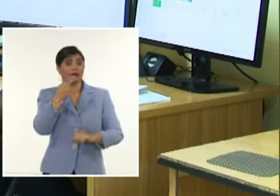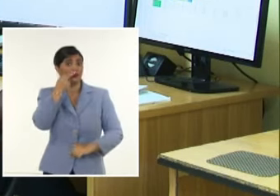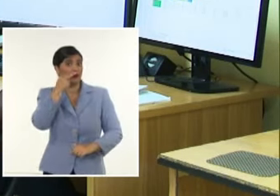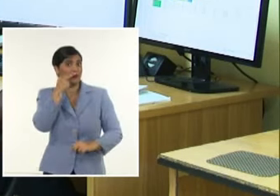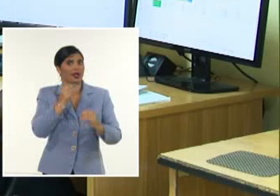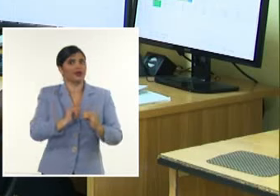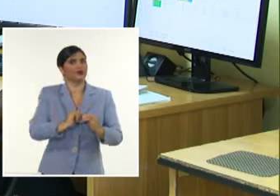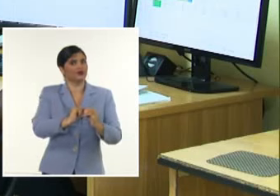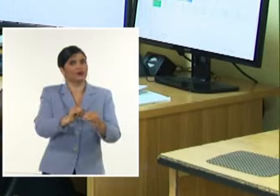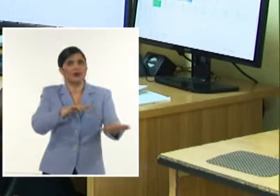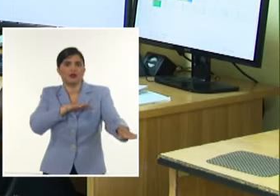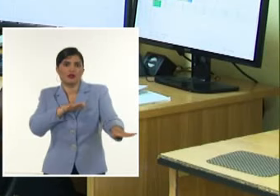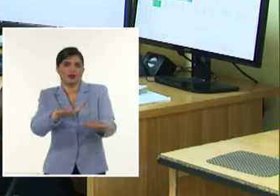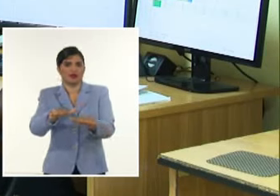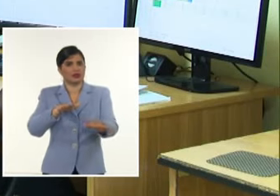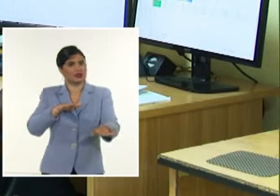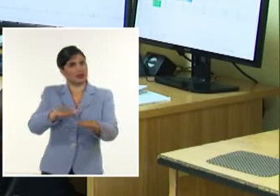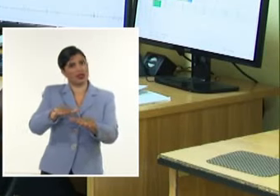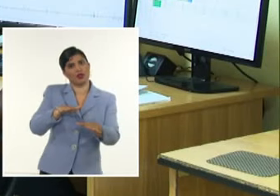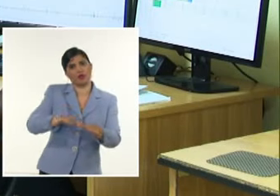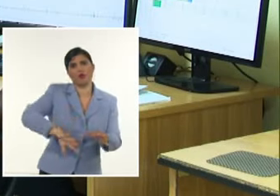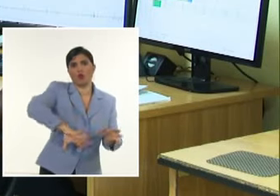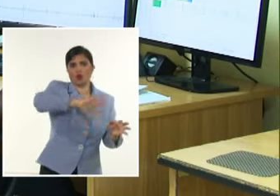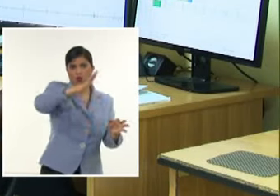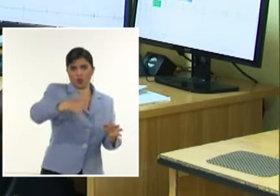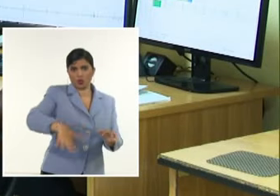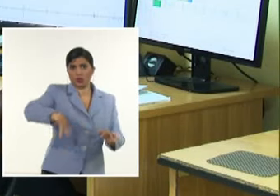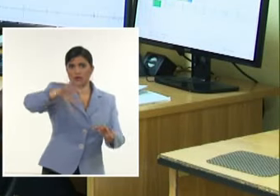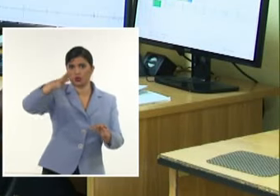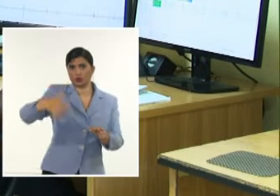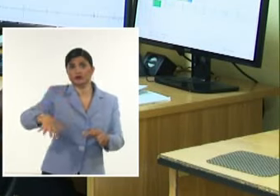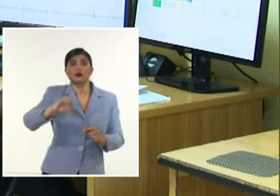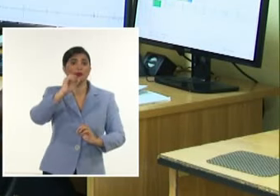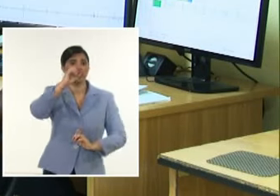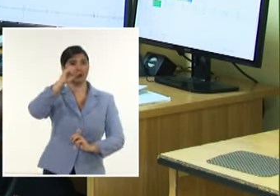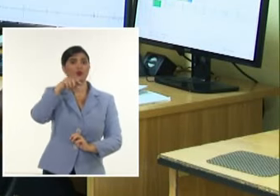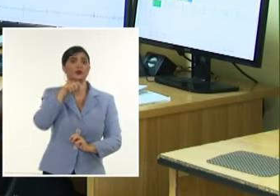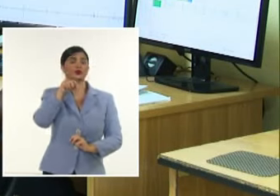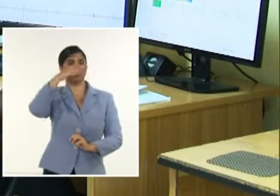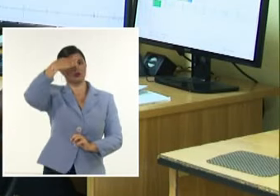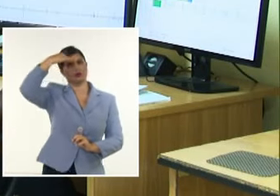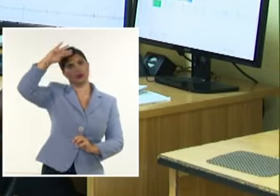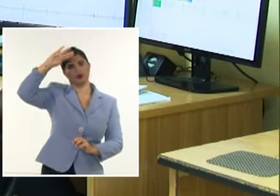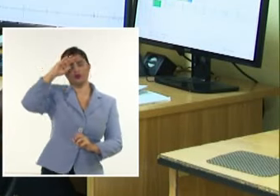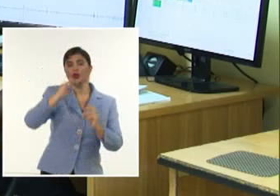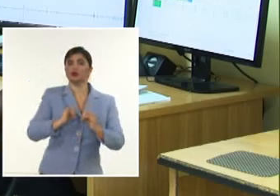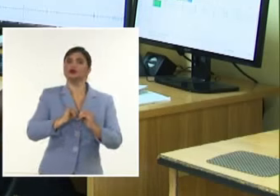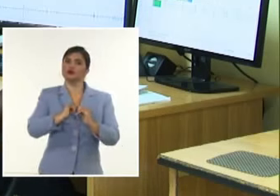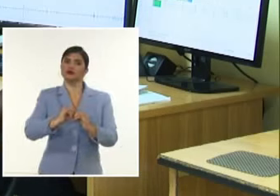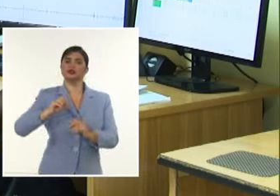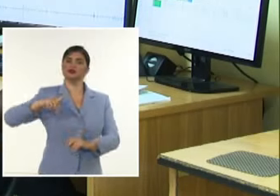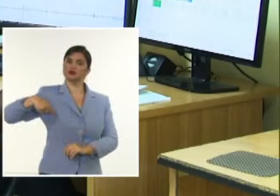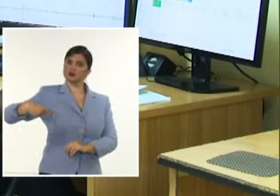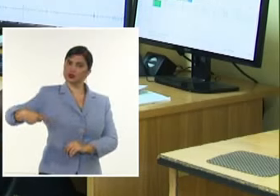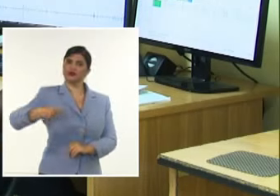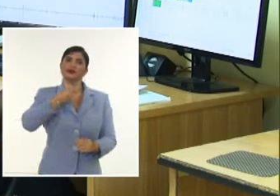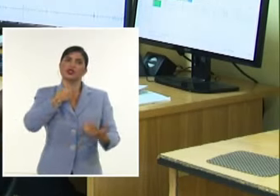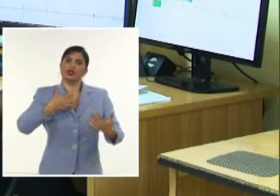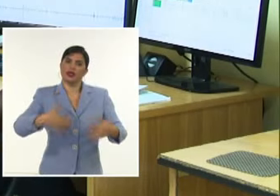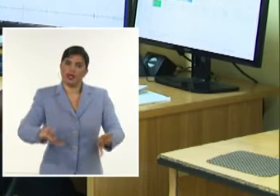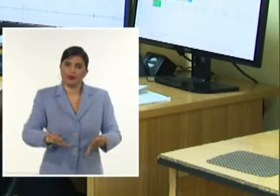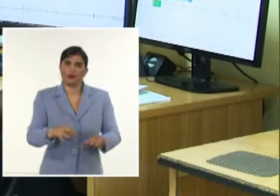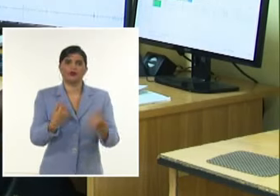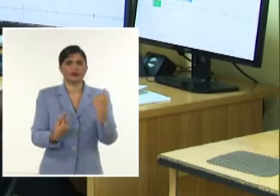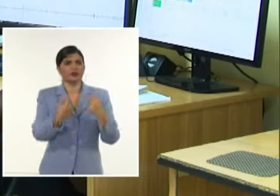De la República de Cuba Y toda la información Que se genera aquí Se transmite Todos los días Y en caso de ocurrir Una anomalía